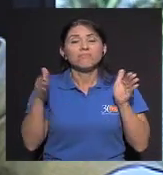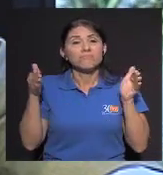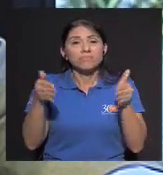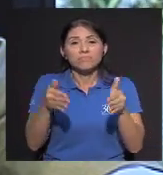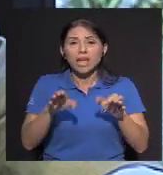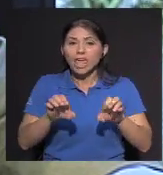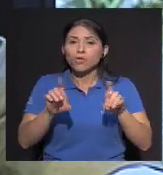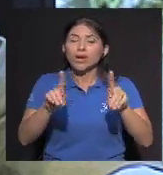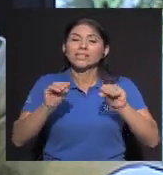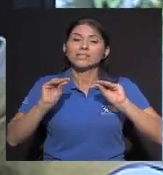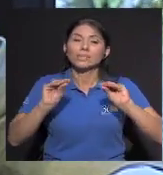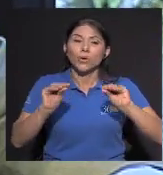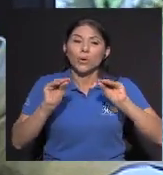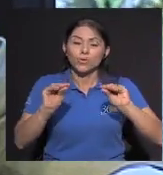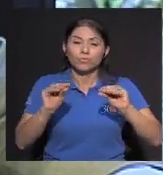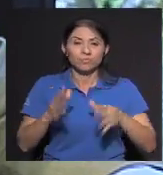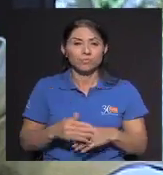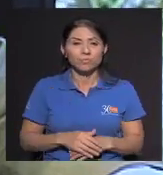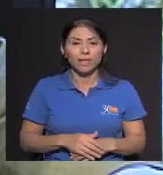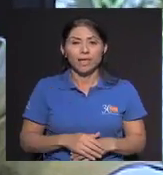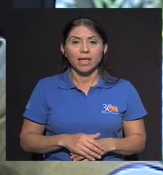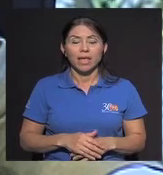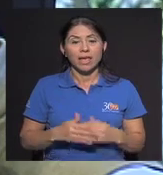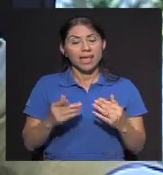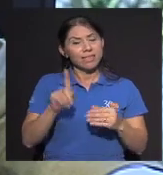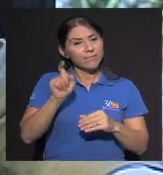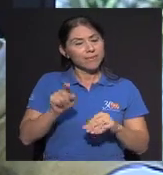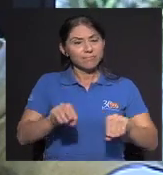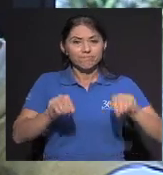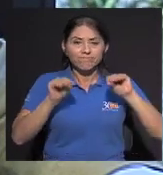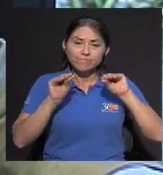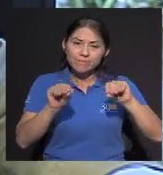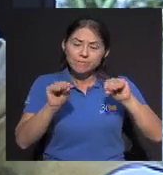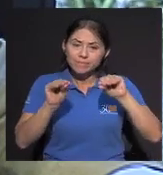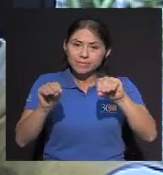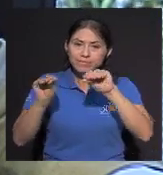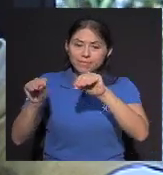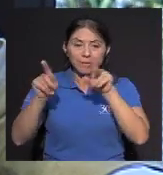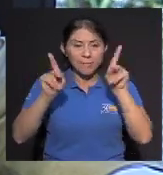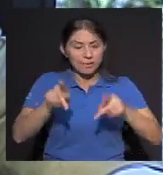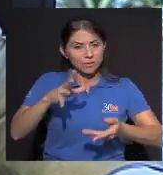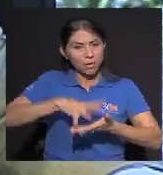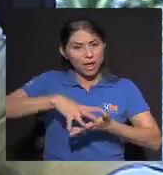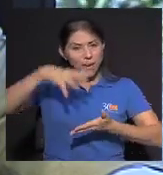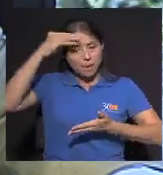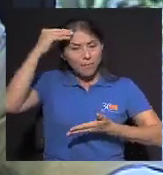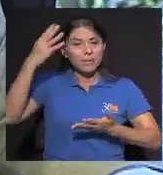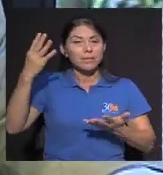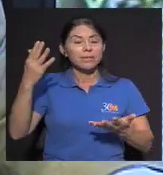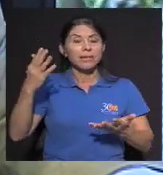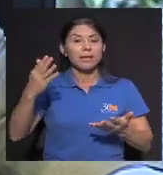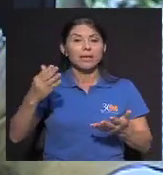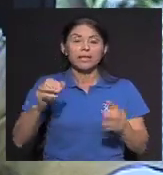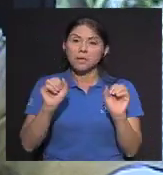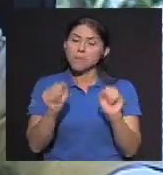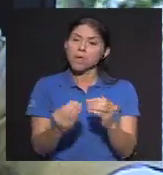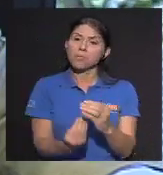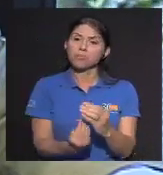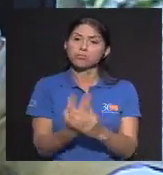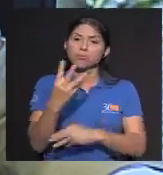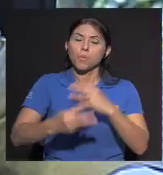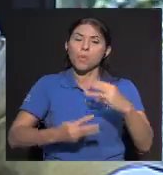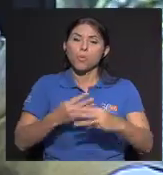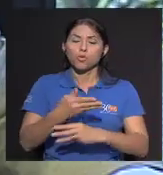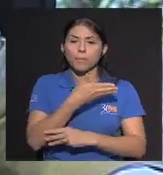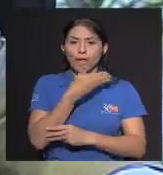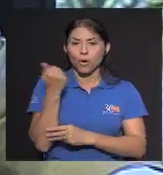educación Pasa por El alfabetizar Y construir Un